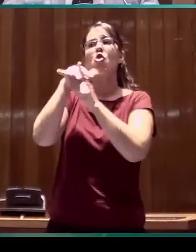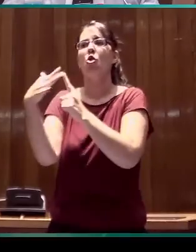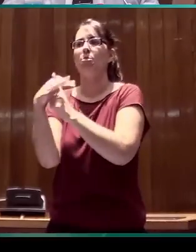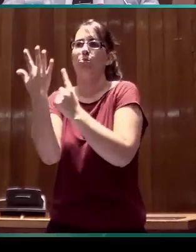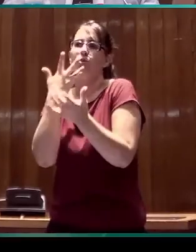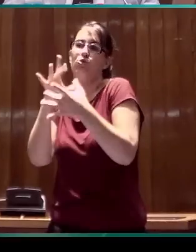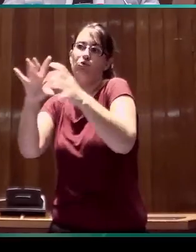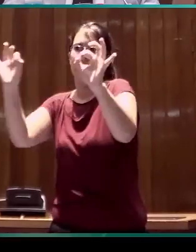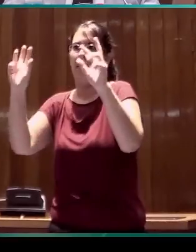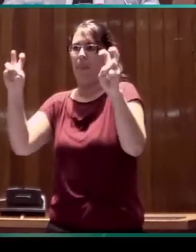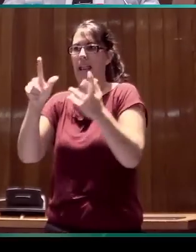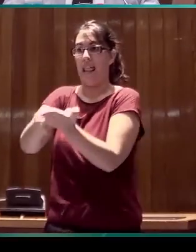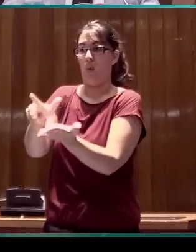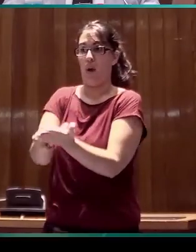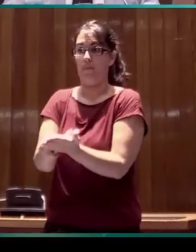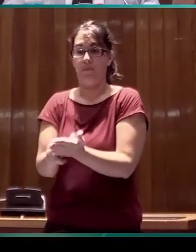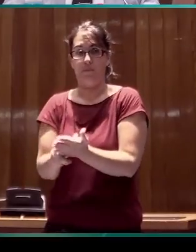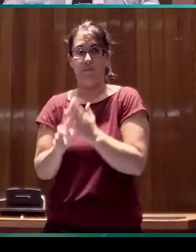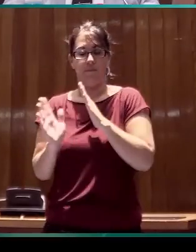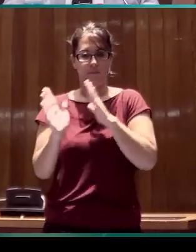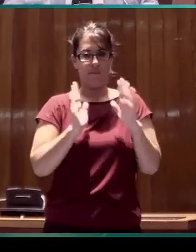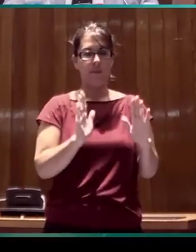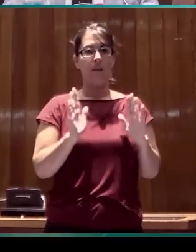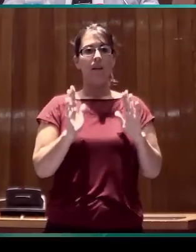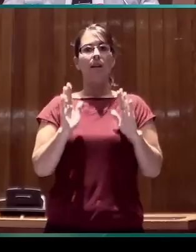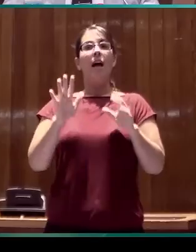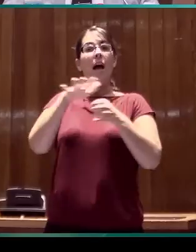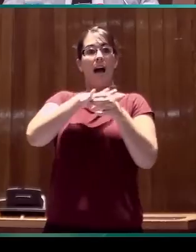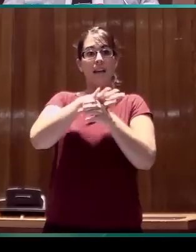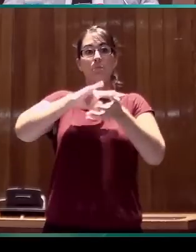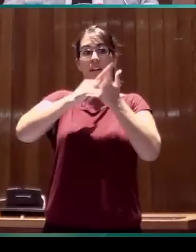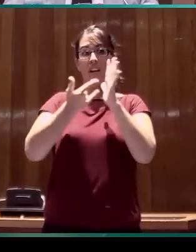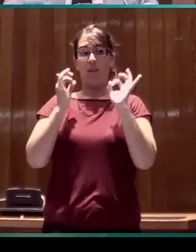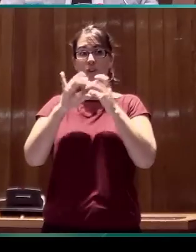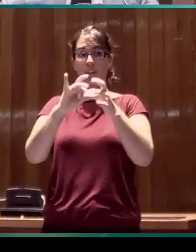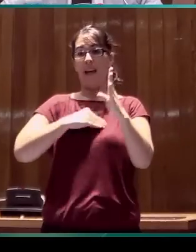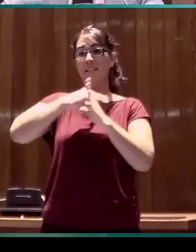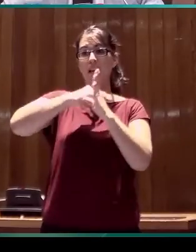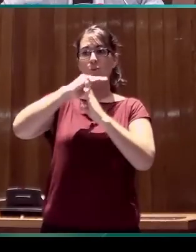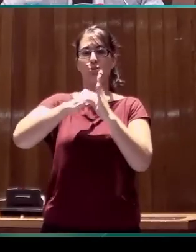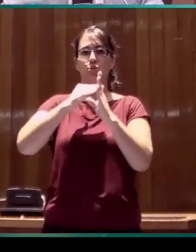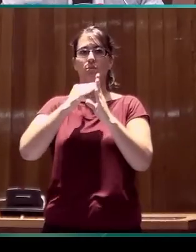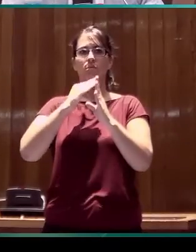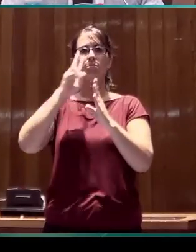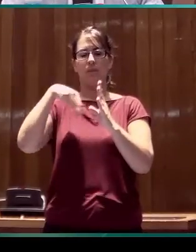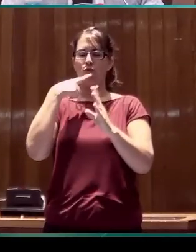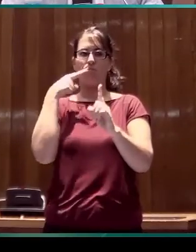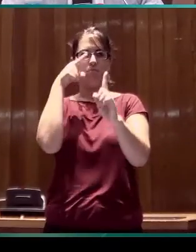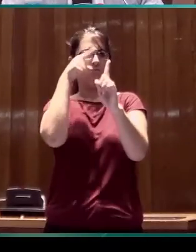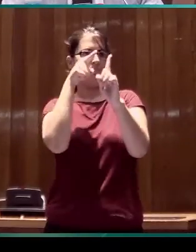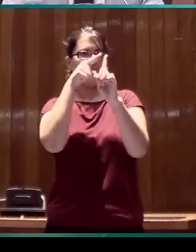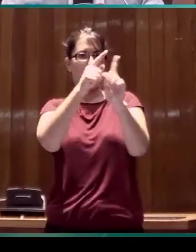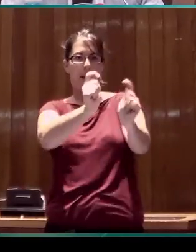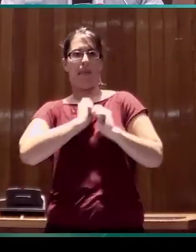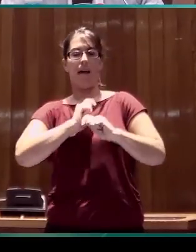Bien, evidentemente, hay áreas de planificación del estatus que son preferenciales, y muy claramente en el caso de